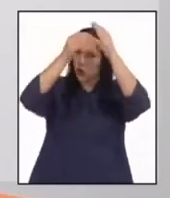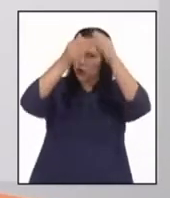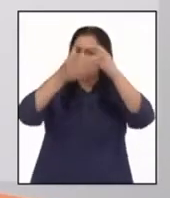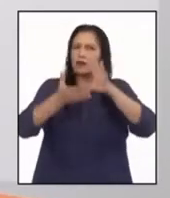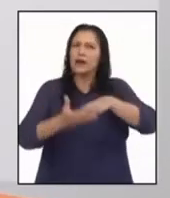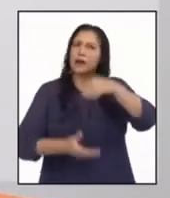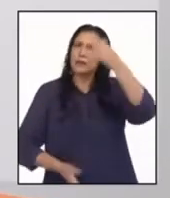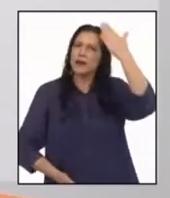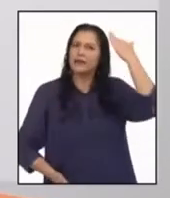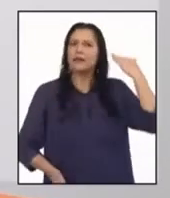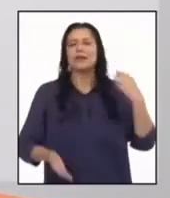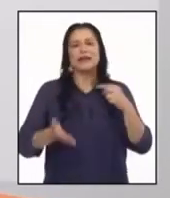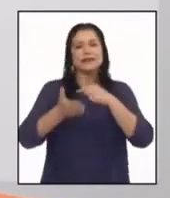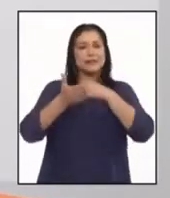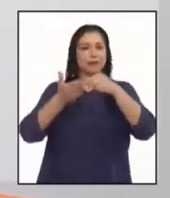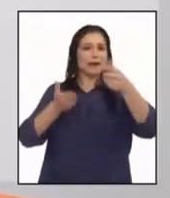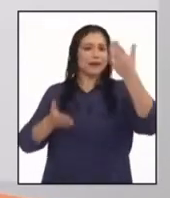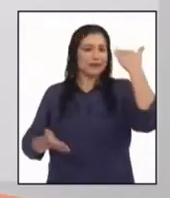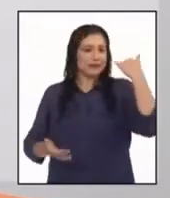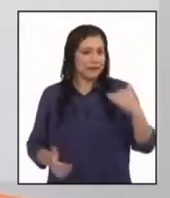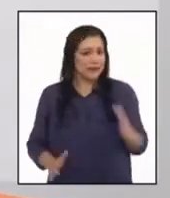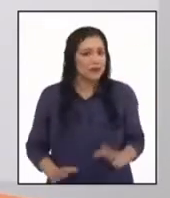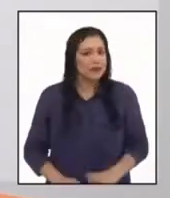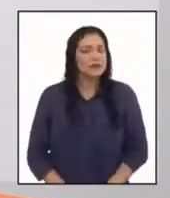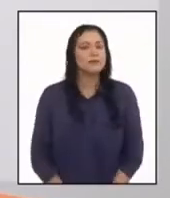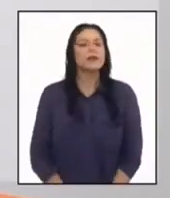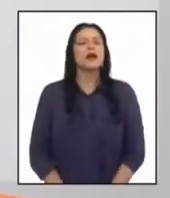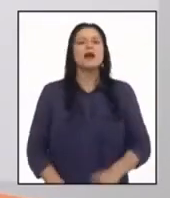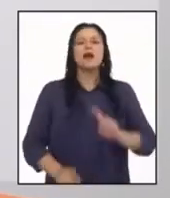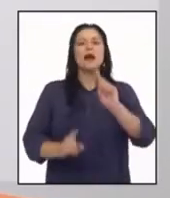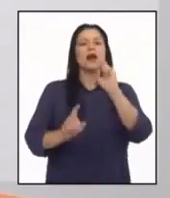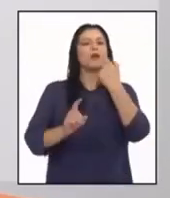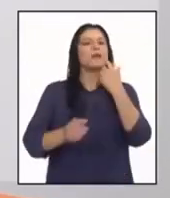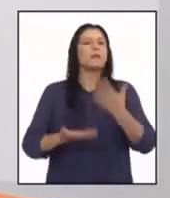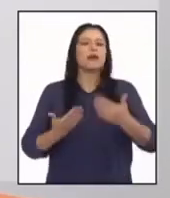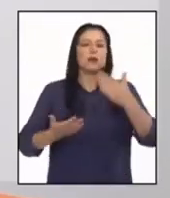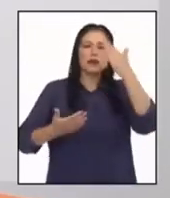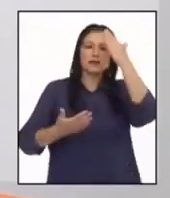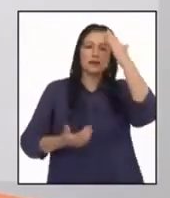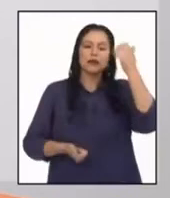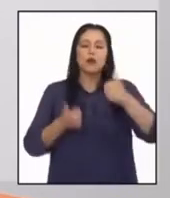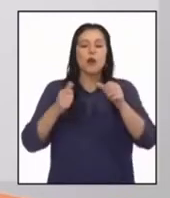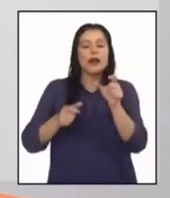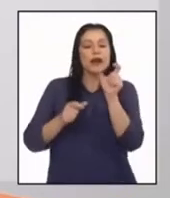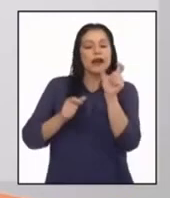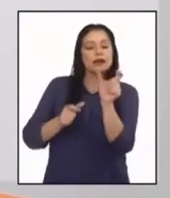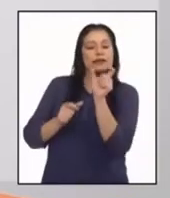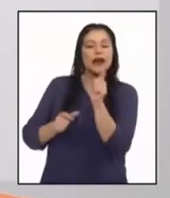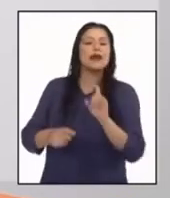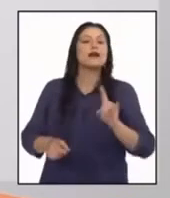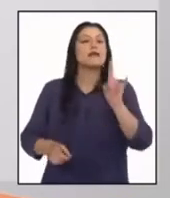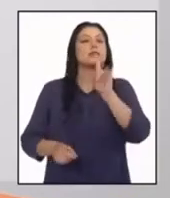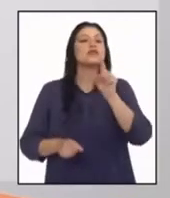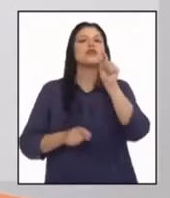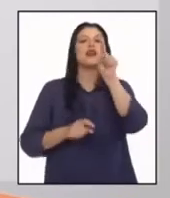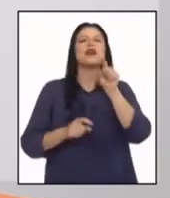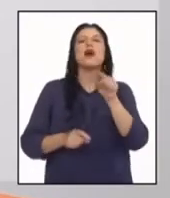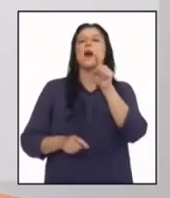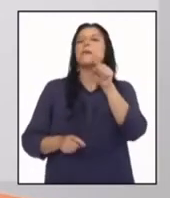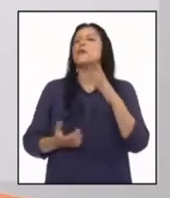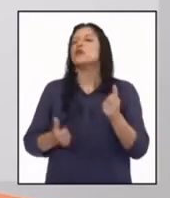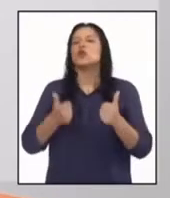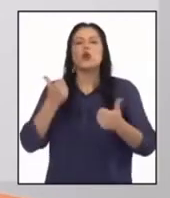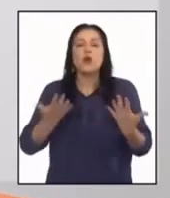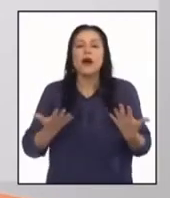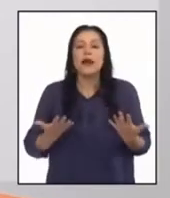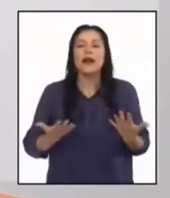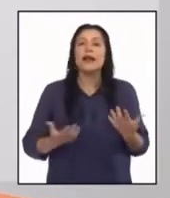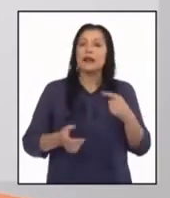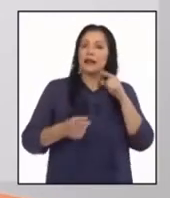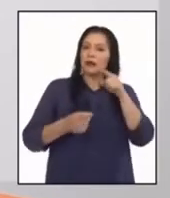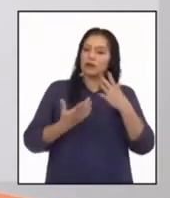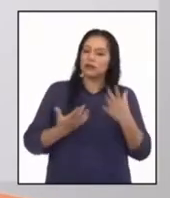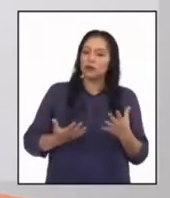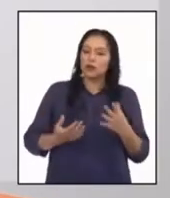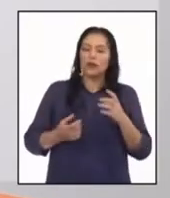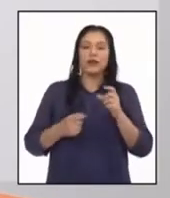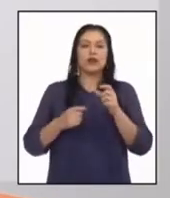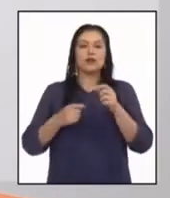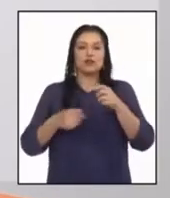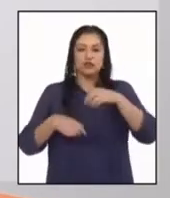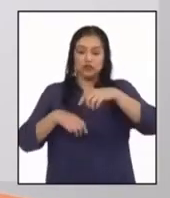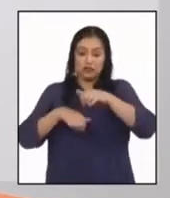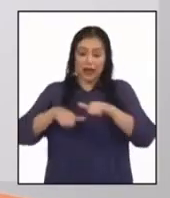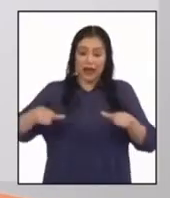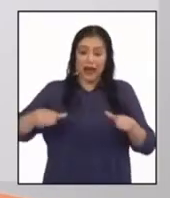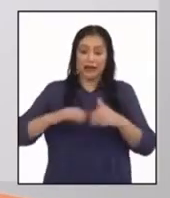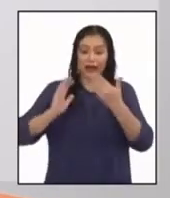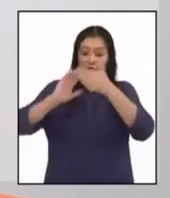aprendido en las semanas anteriores. Lo primero es determinar la escala que vamos a utilizar. Considerando que uno de los lados de